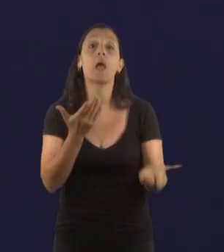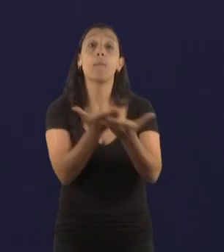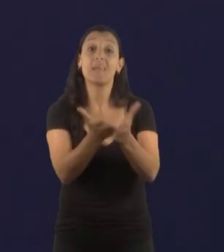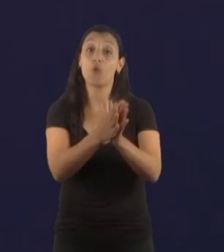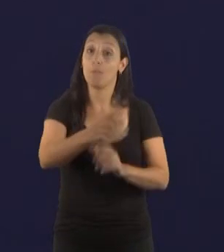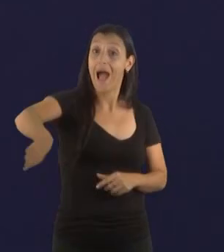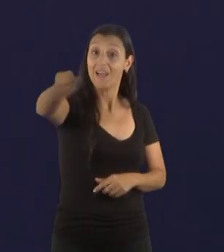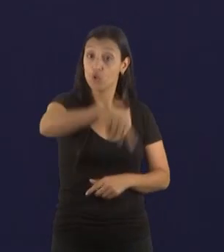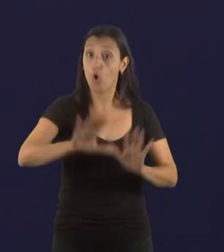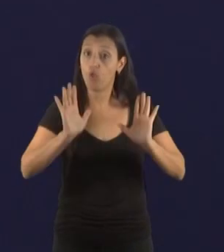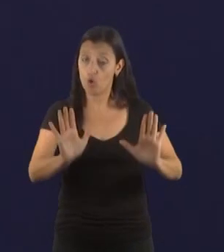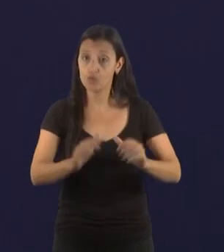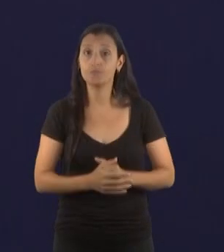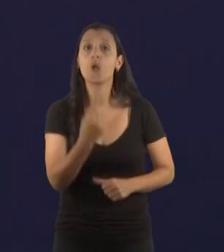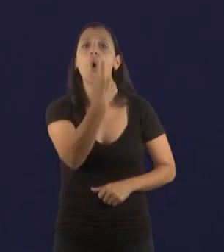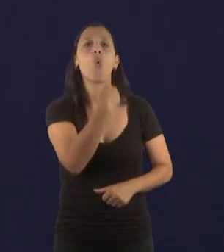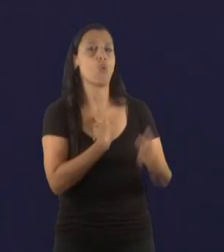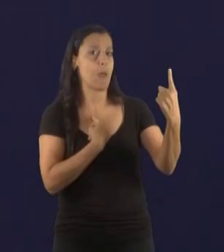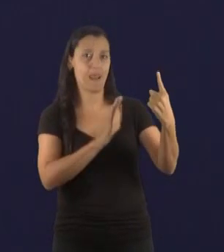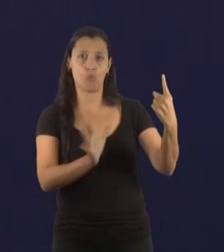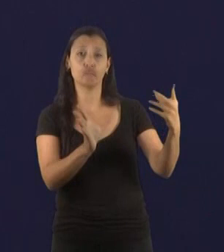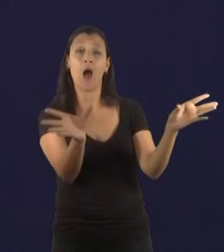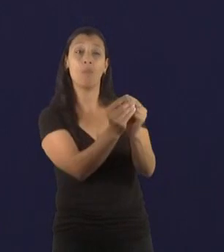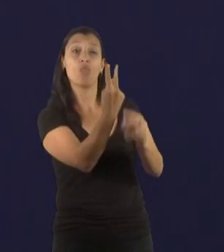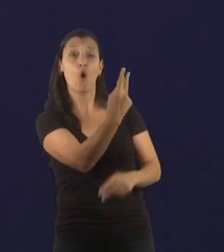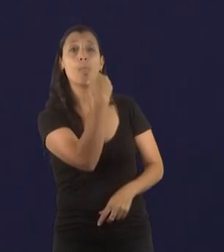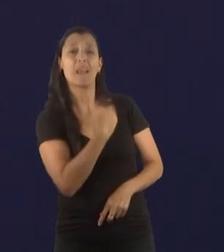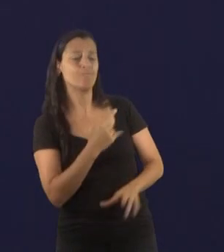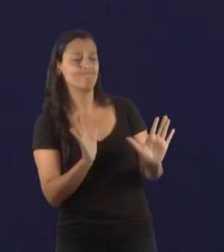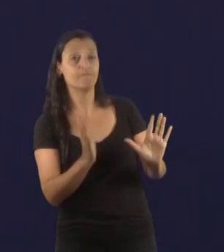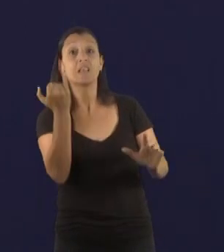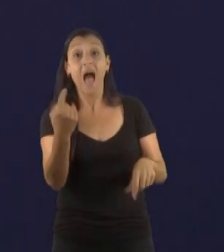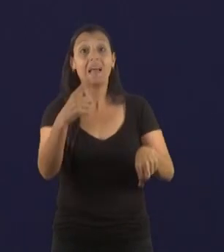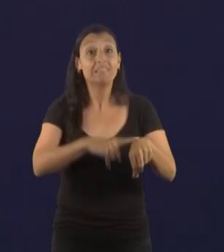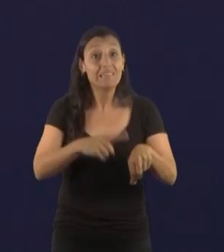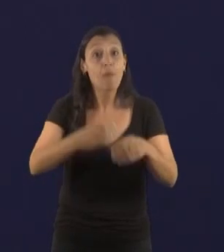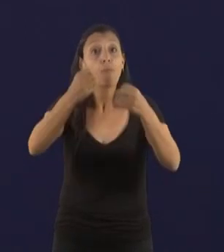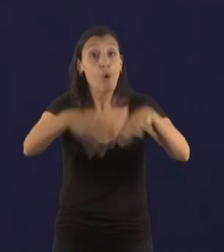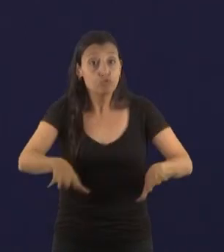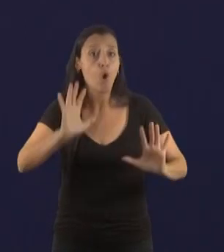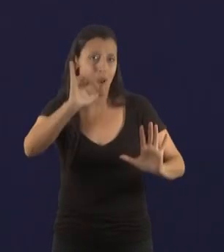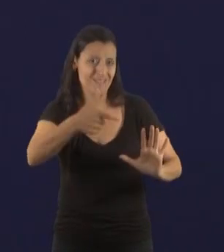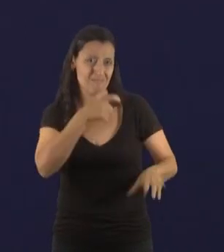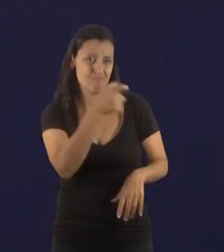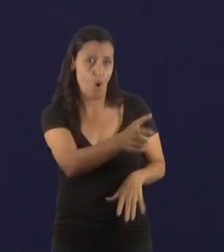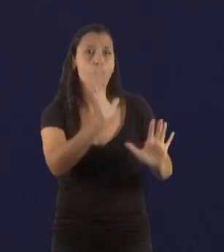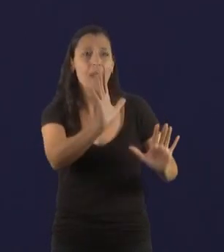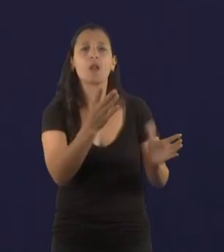todos, tratemos de hacer una sola pregunta. Yo si después tengo tiempo, ahora estamos en los comienzos, pero